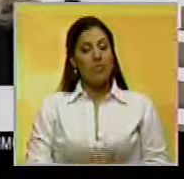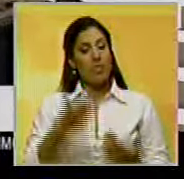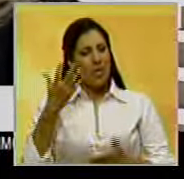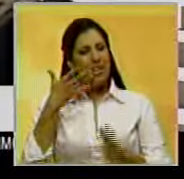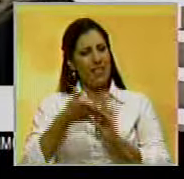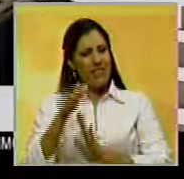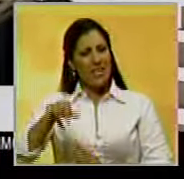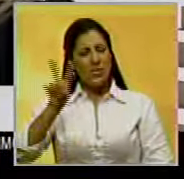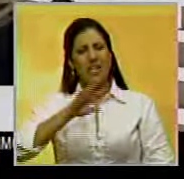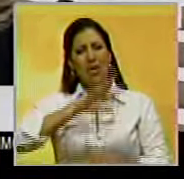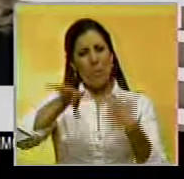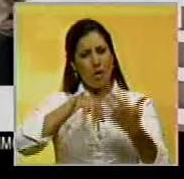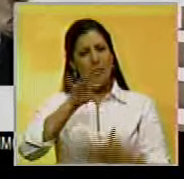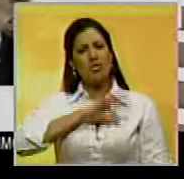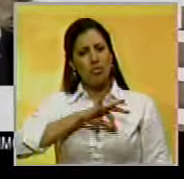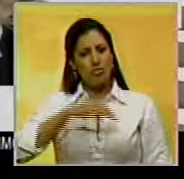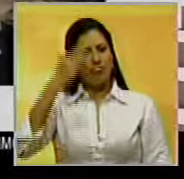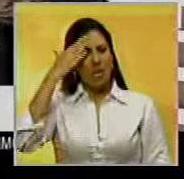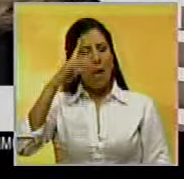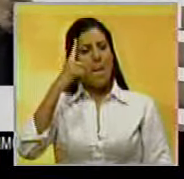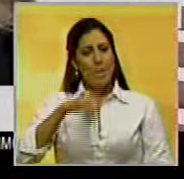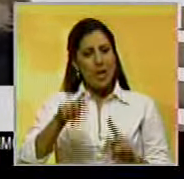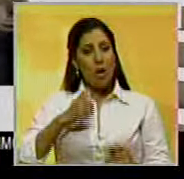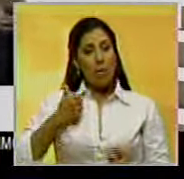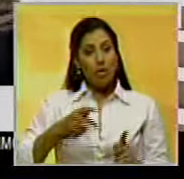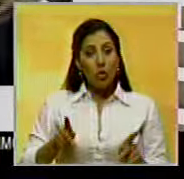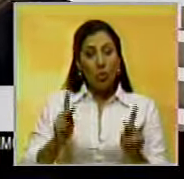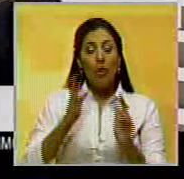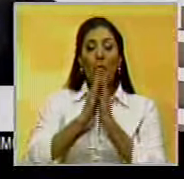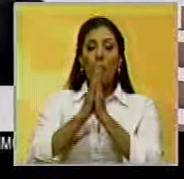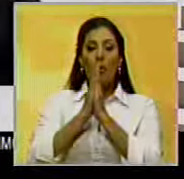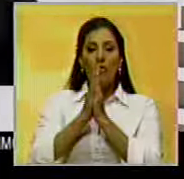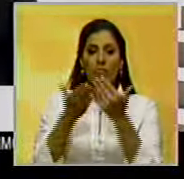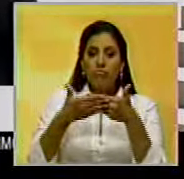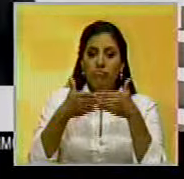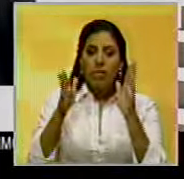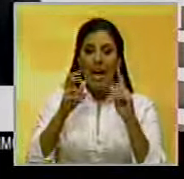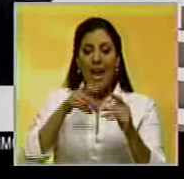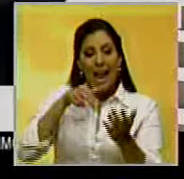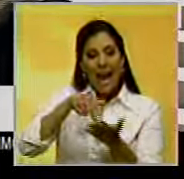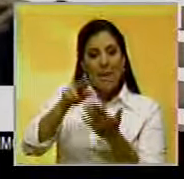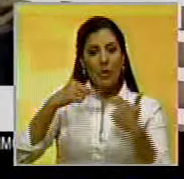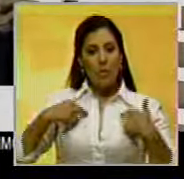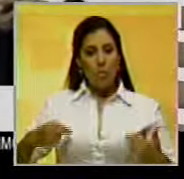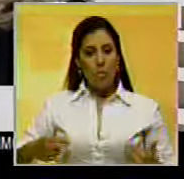señaló que en Venezuela hay una crisis social, por lo que aprovechó la oportunidad para pedir por la apertura de un canal humanitario.